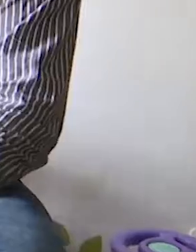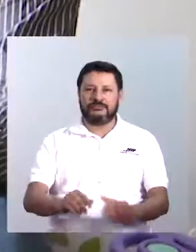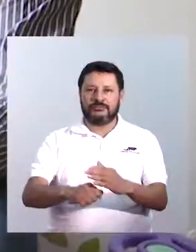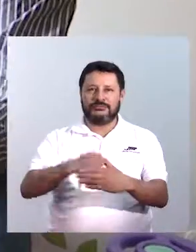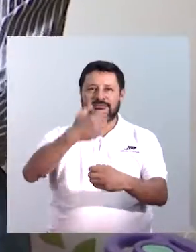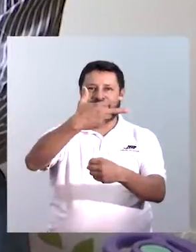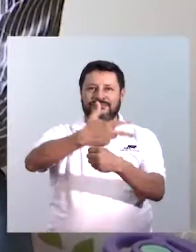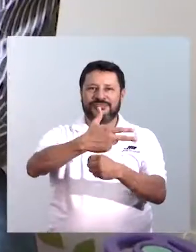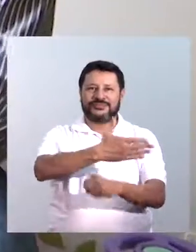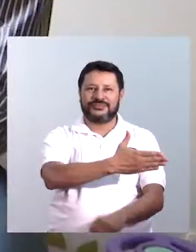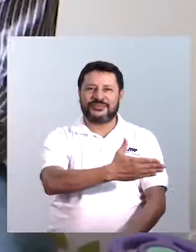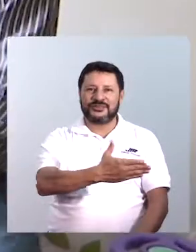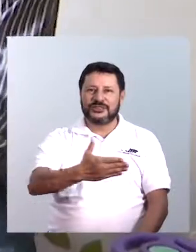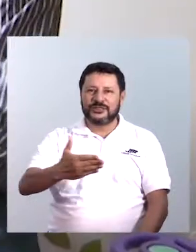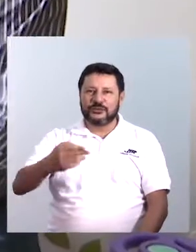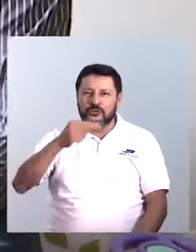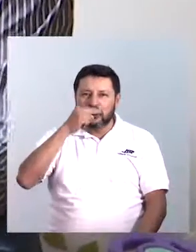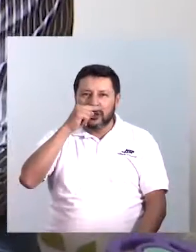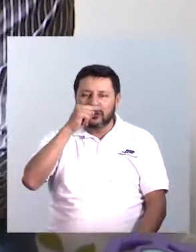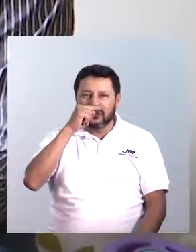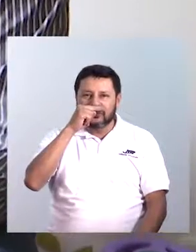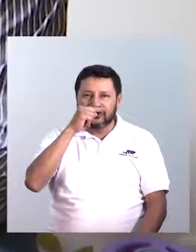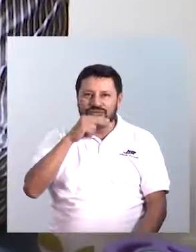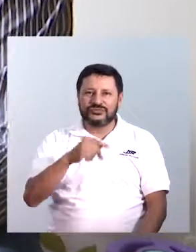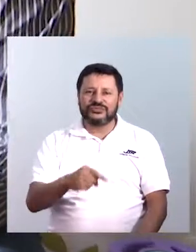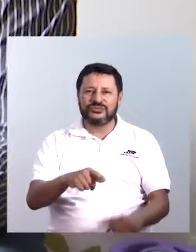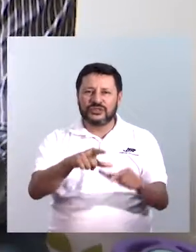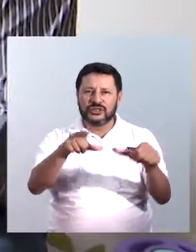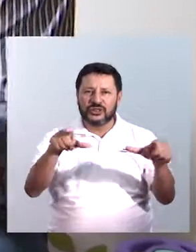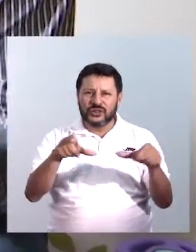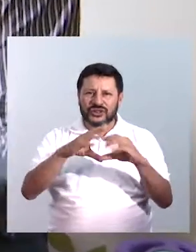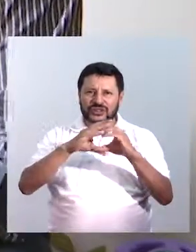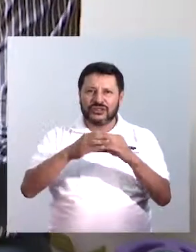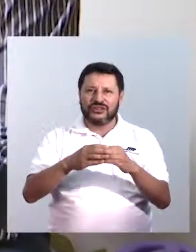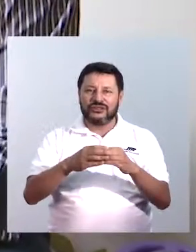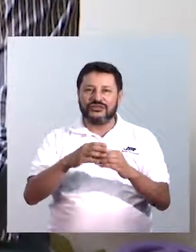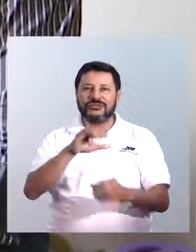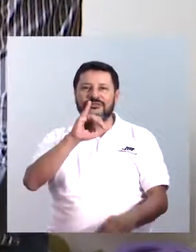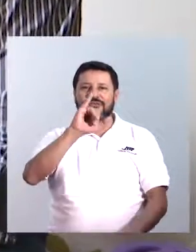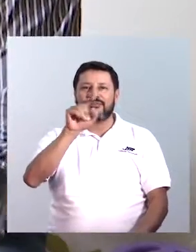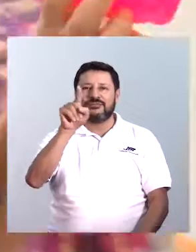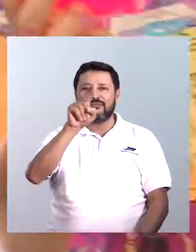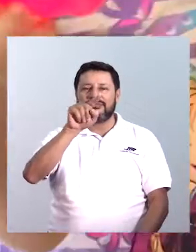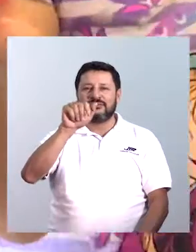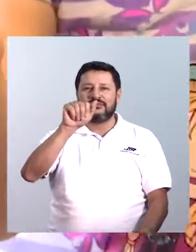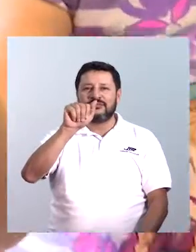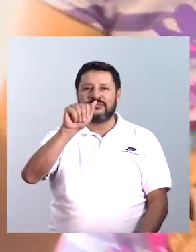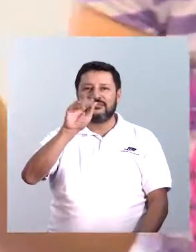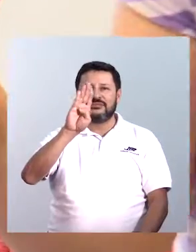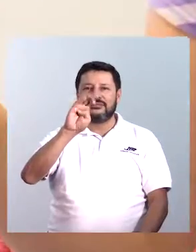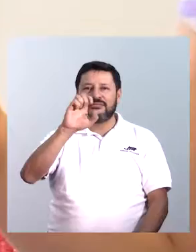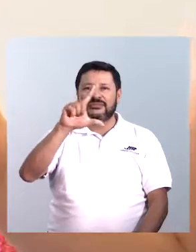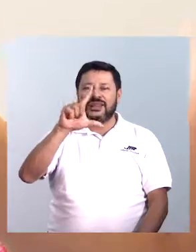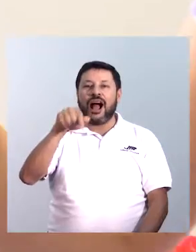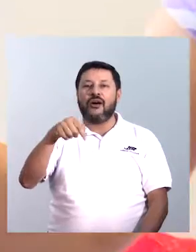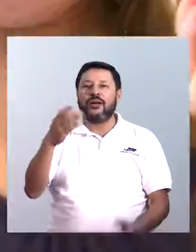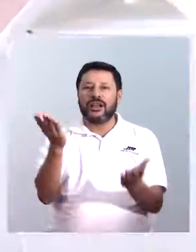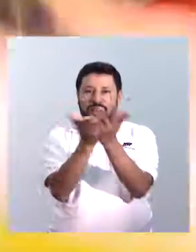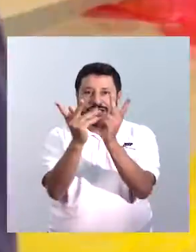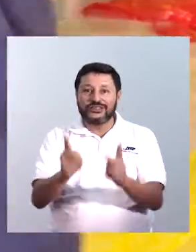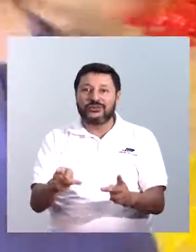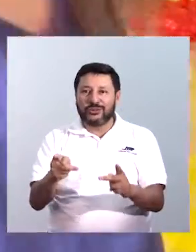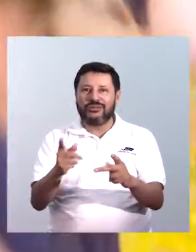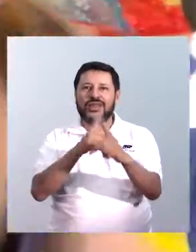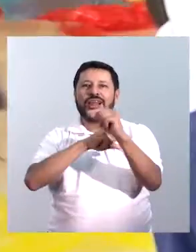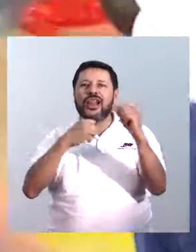En la aula pedagógica nos dimos cuenta, porque pues Isabel es la mamá de la niña, ella estudia también